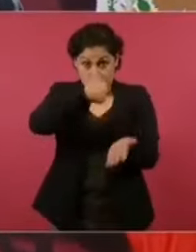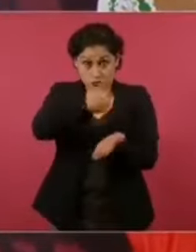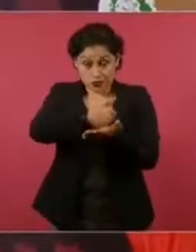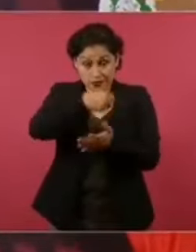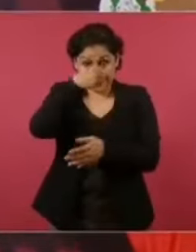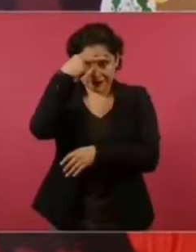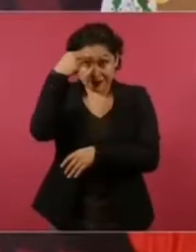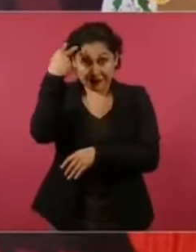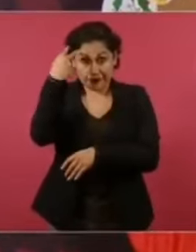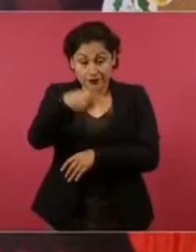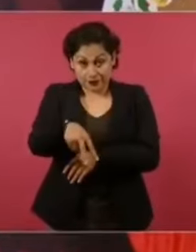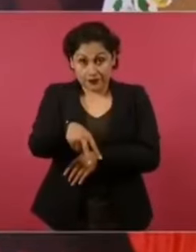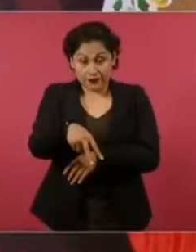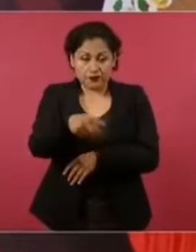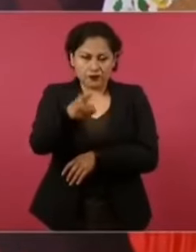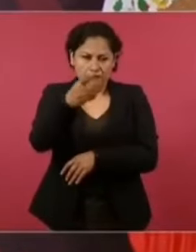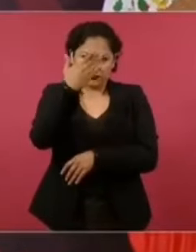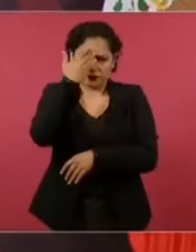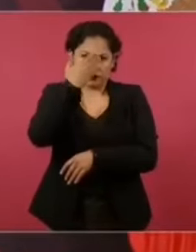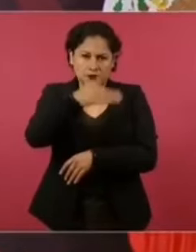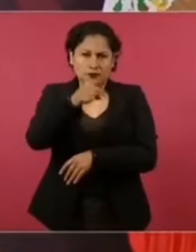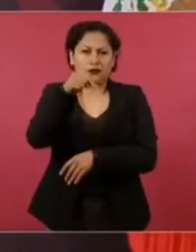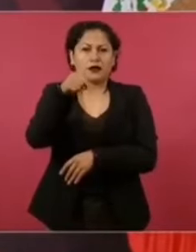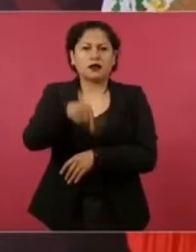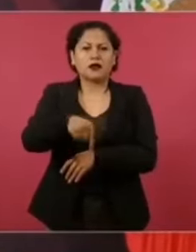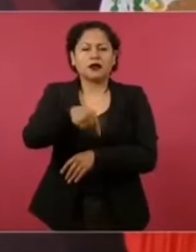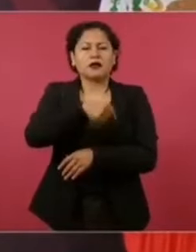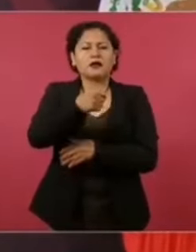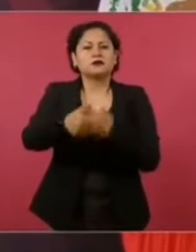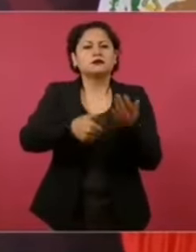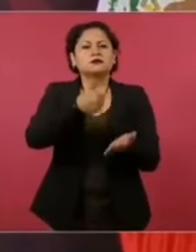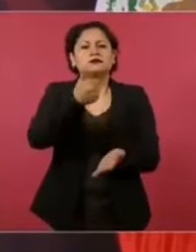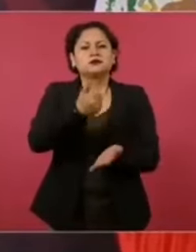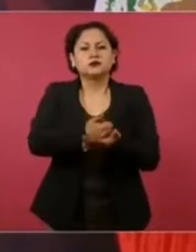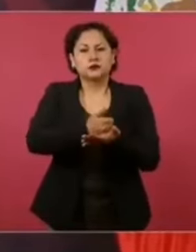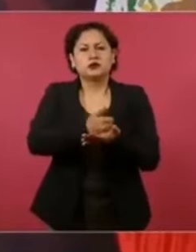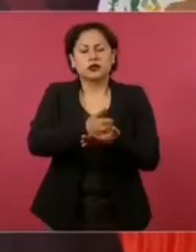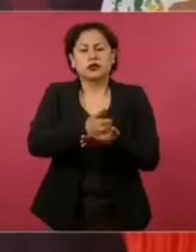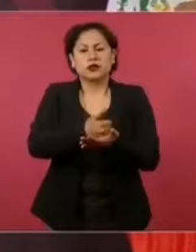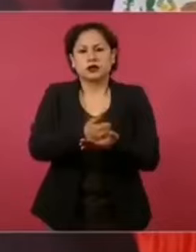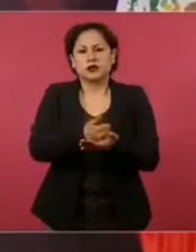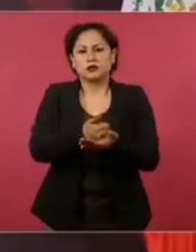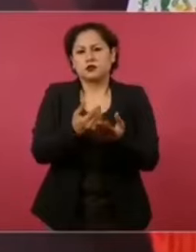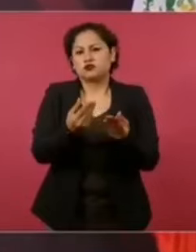los llamados medios